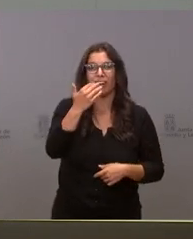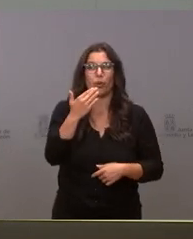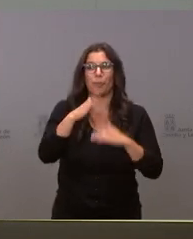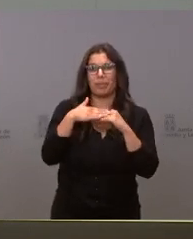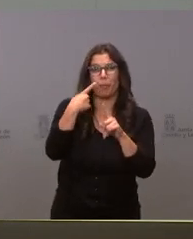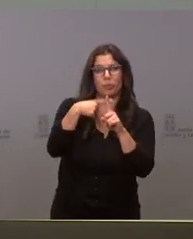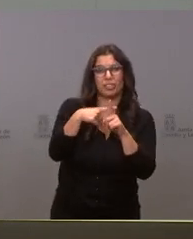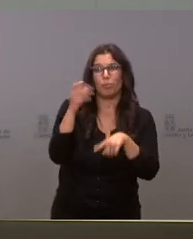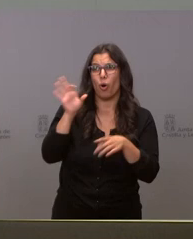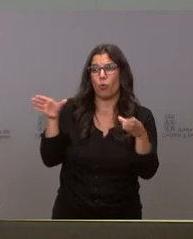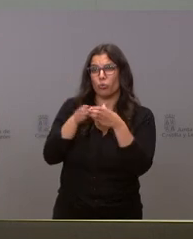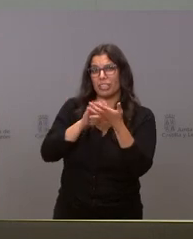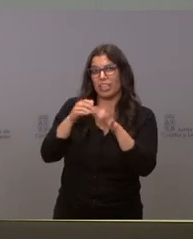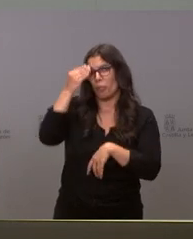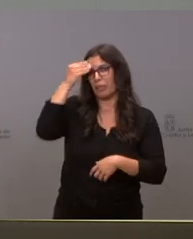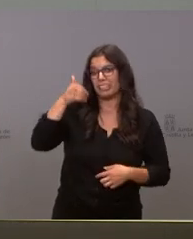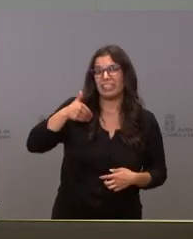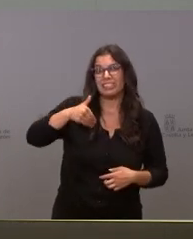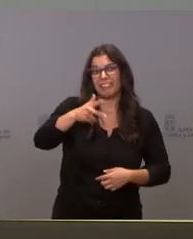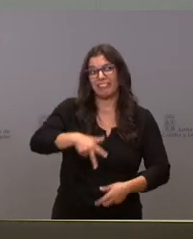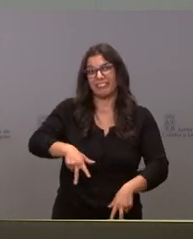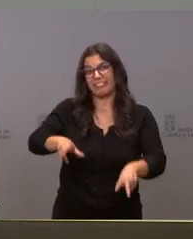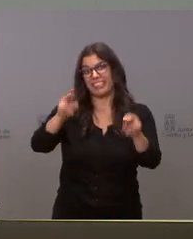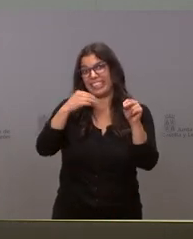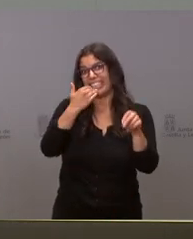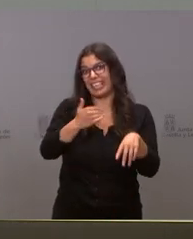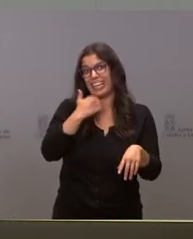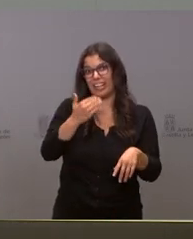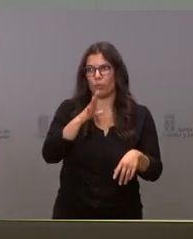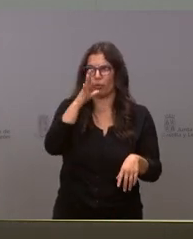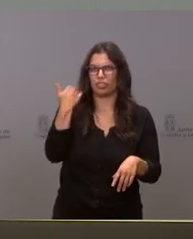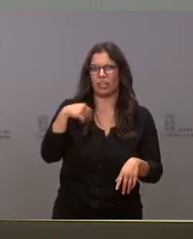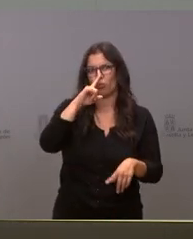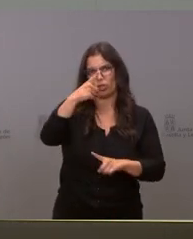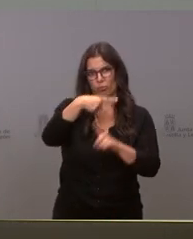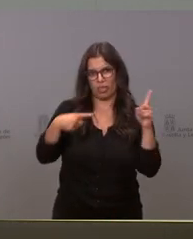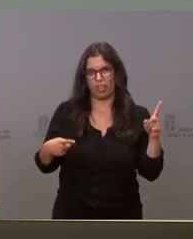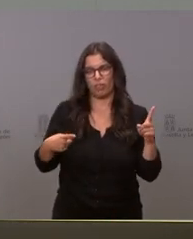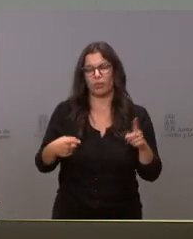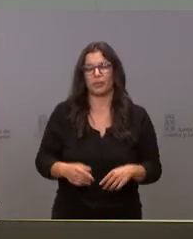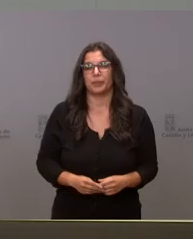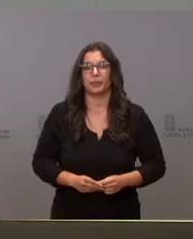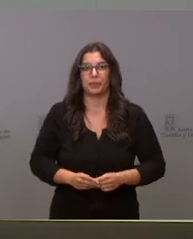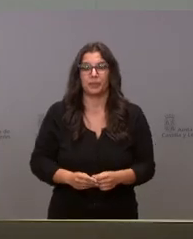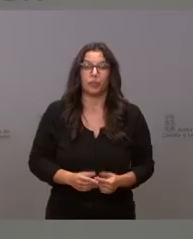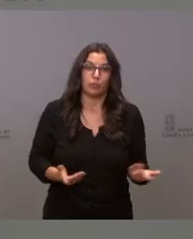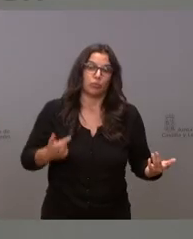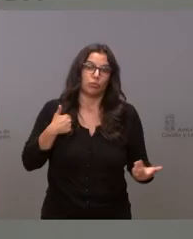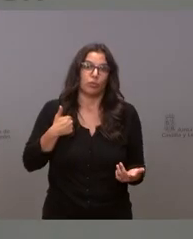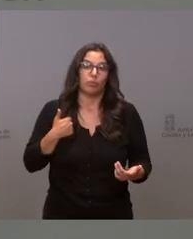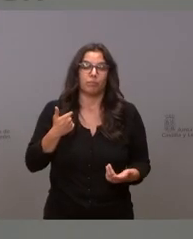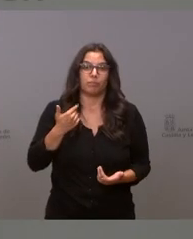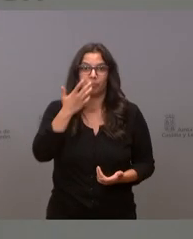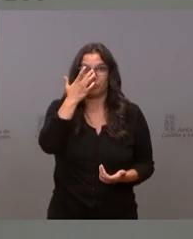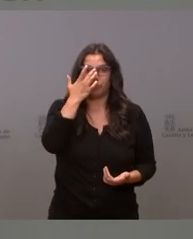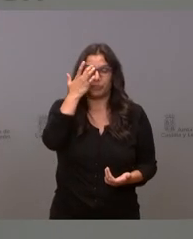si la Junta ve la luz al final del túnel después de un año y medio ya con esta situación Bueno yo creo que hay que decir